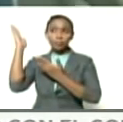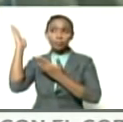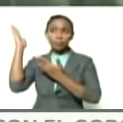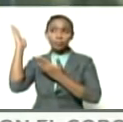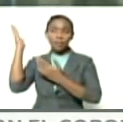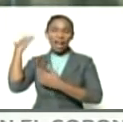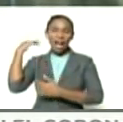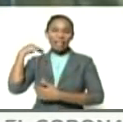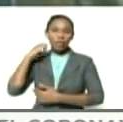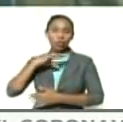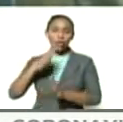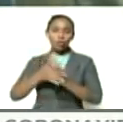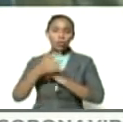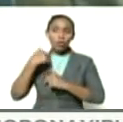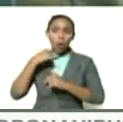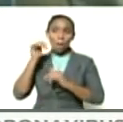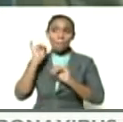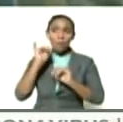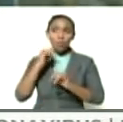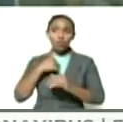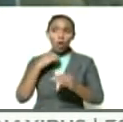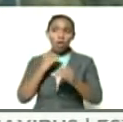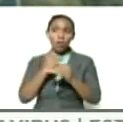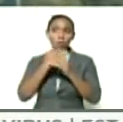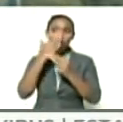bueno bueno somos lo mismo mira me voy a poner igualito